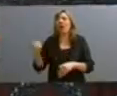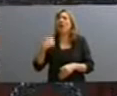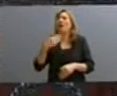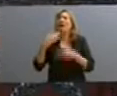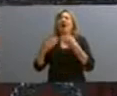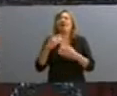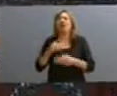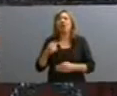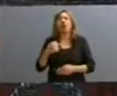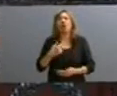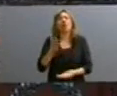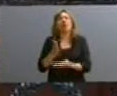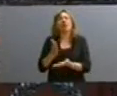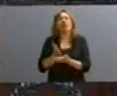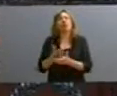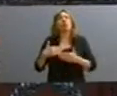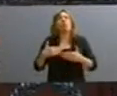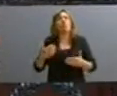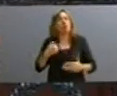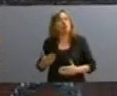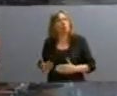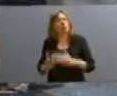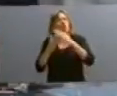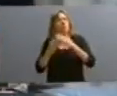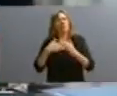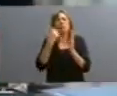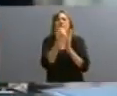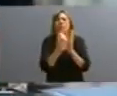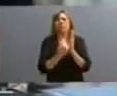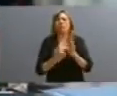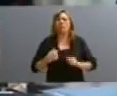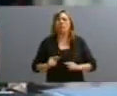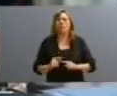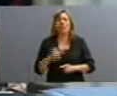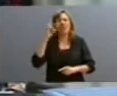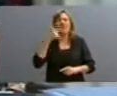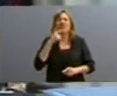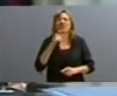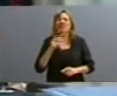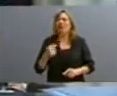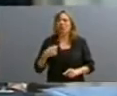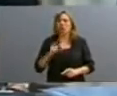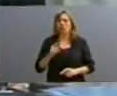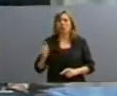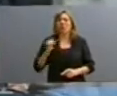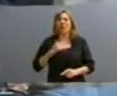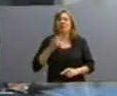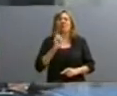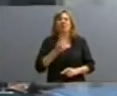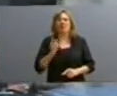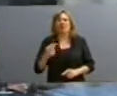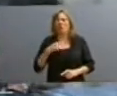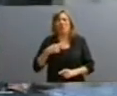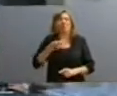humanos uno de los pilares fundamentales de las políticas de Estado, no están hablando con dictadores, no están hablando con